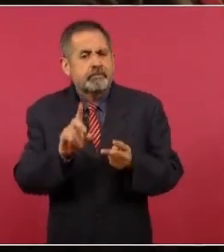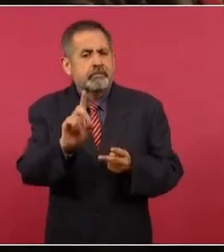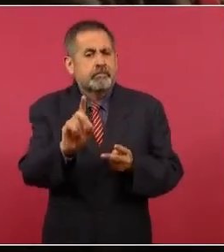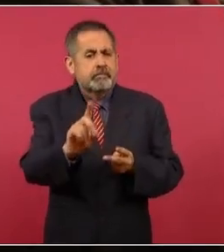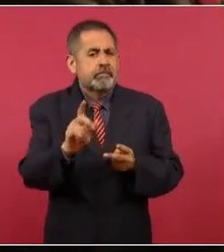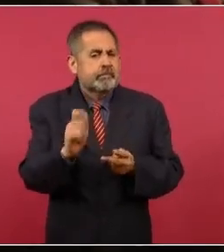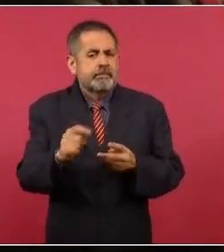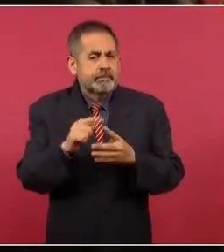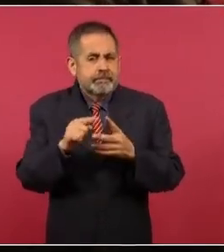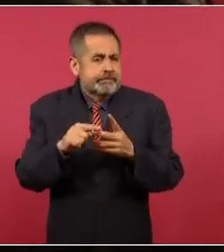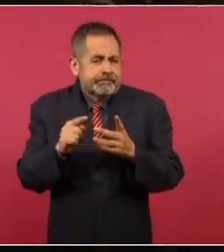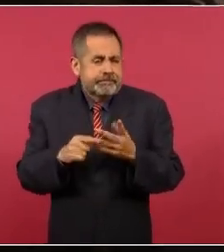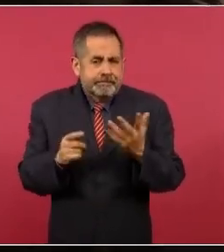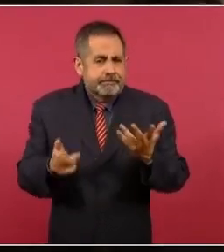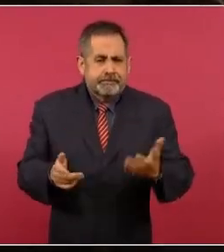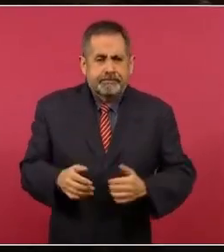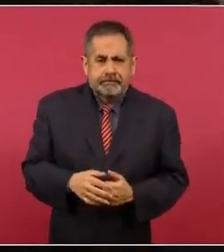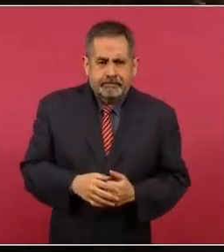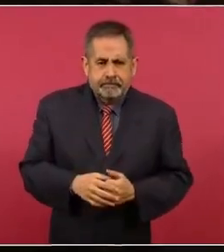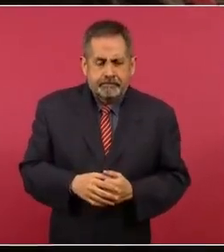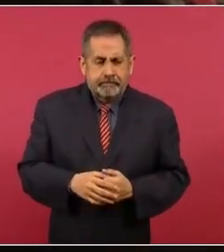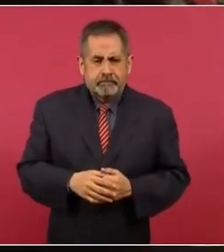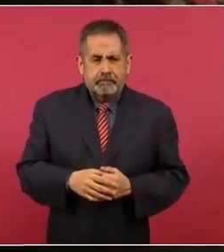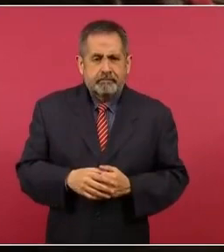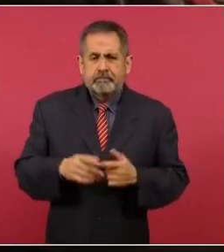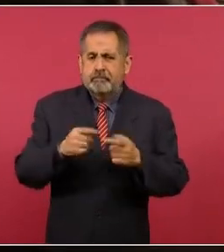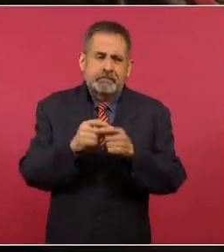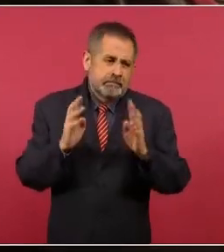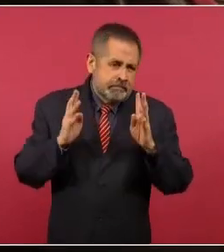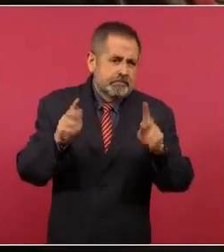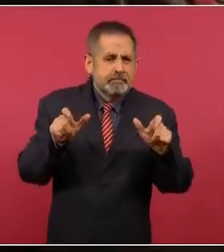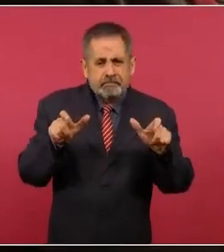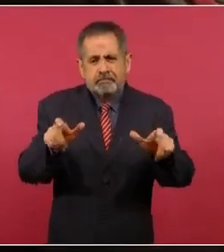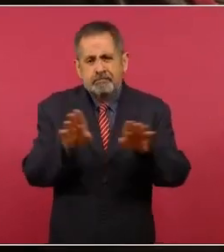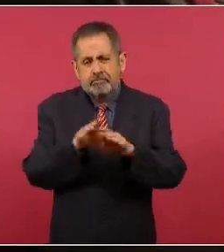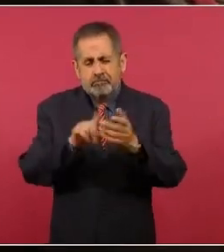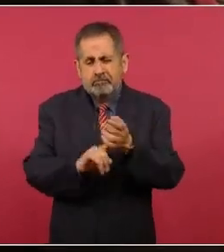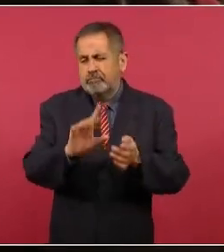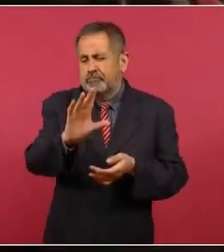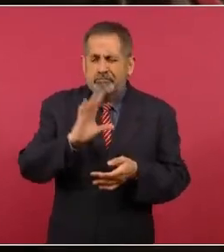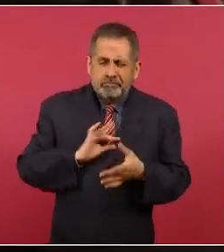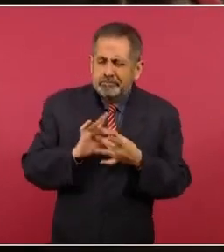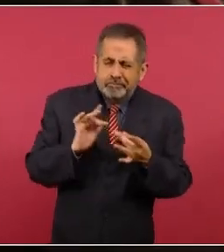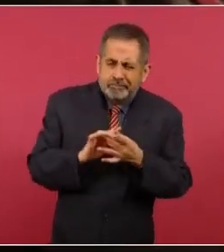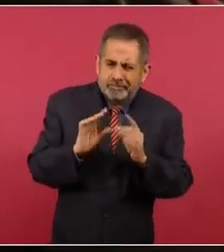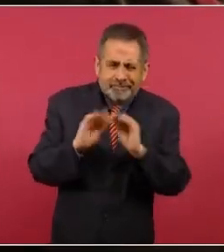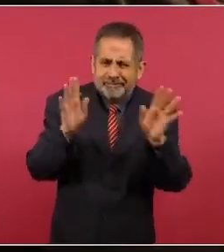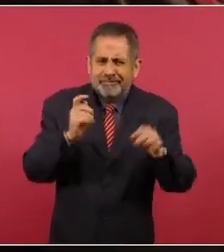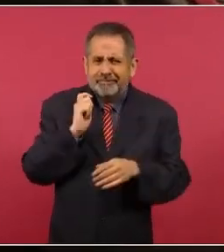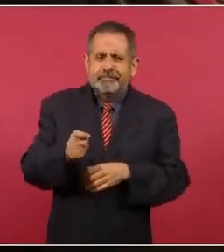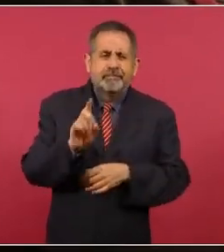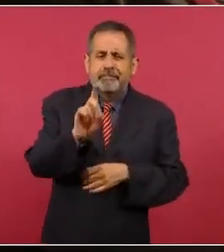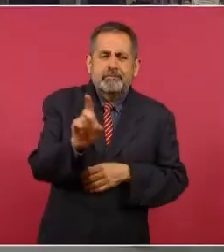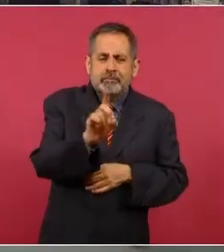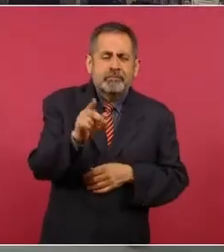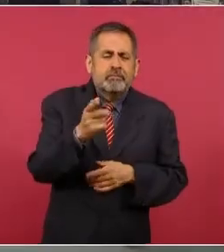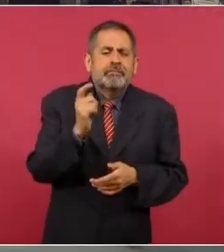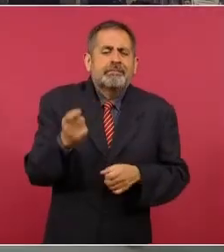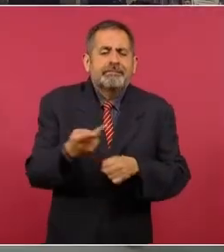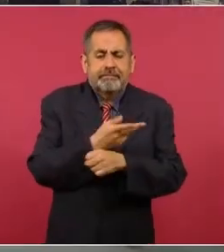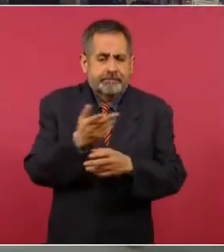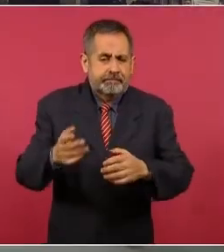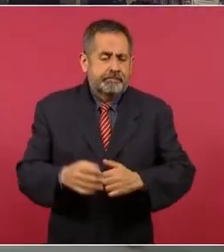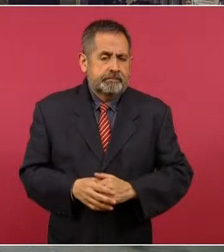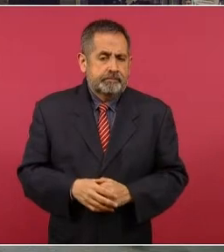domingo, obviamente contingentes, todo ese tipo de cuestiones. Si nos puede dar algo más de adelanto, presidente. Muchas gracias.